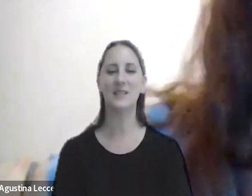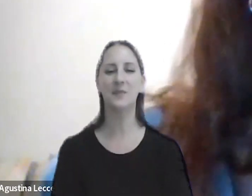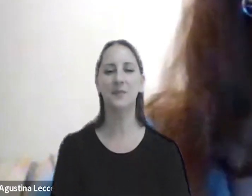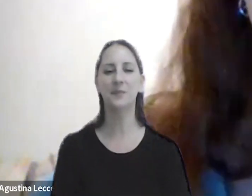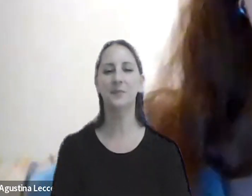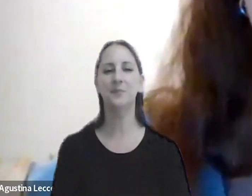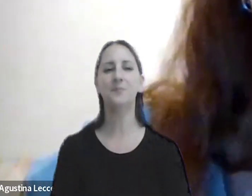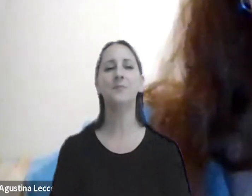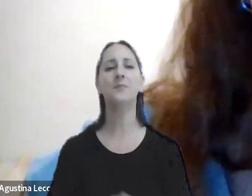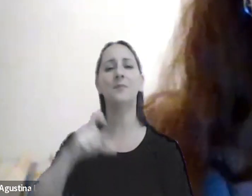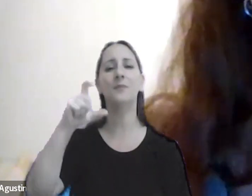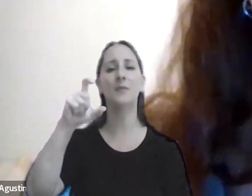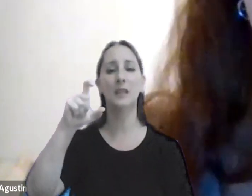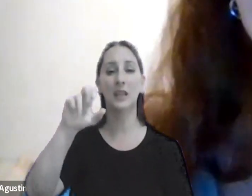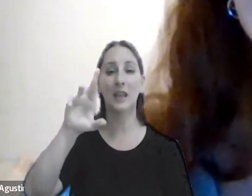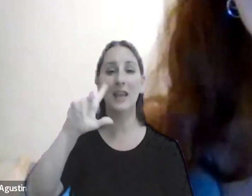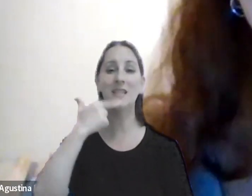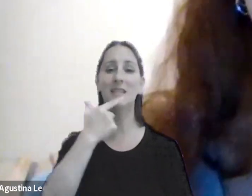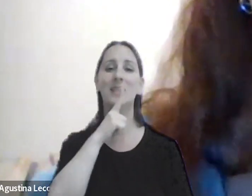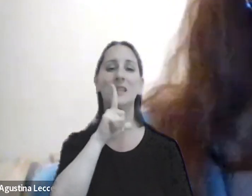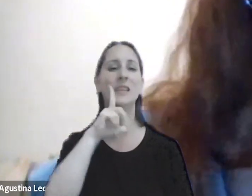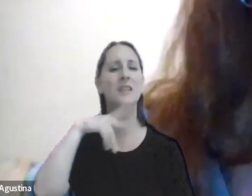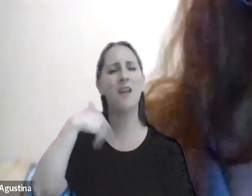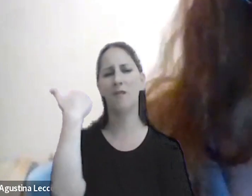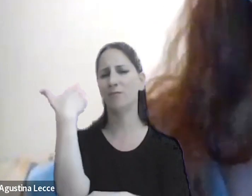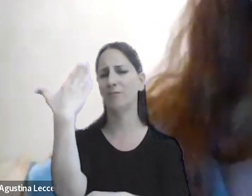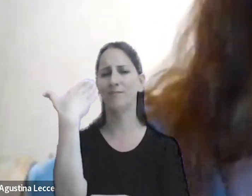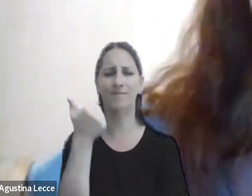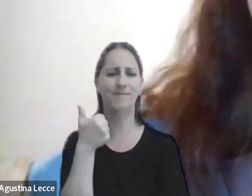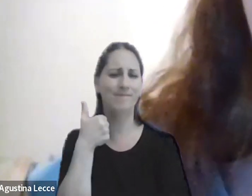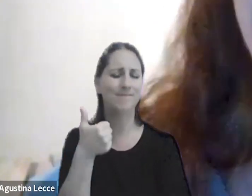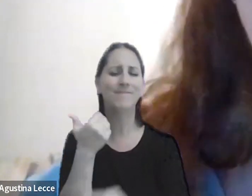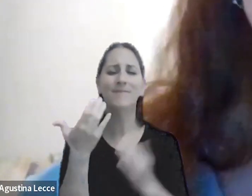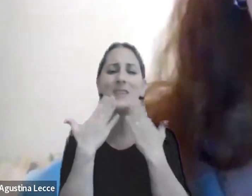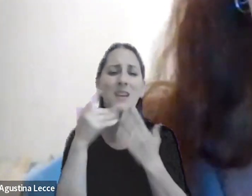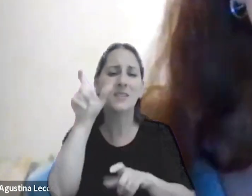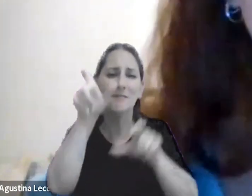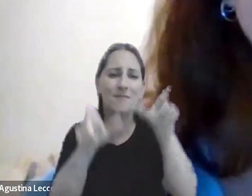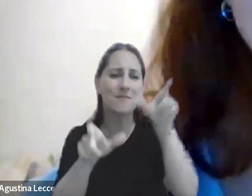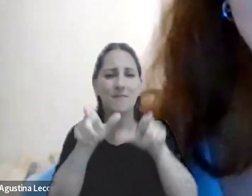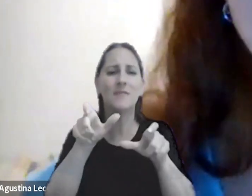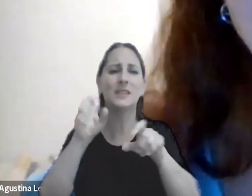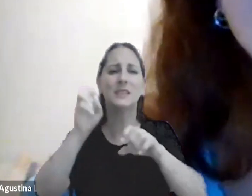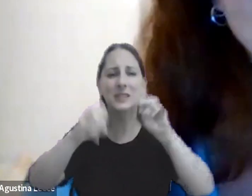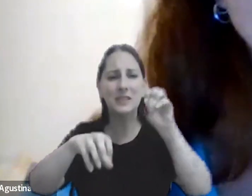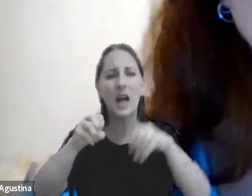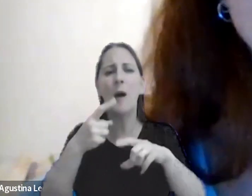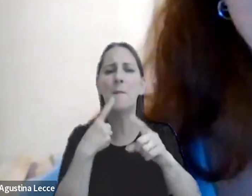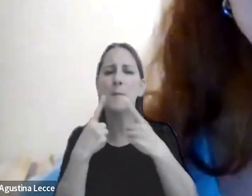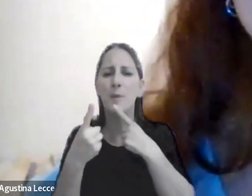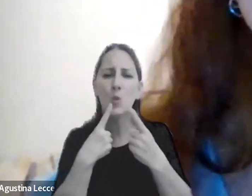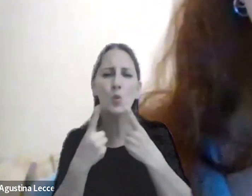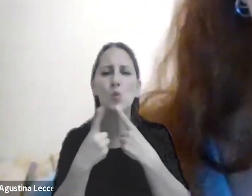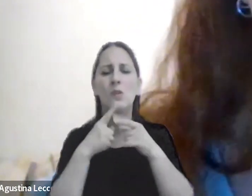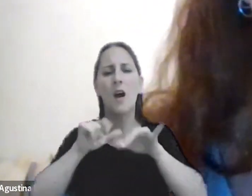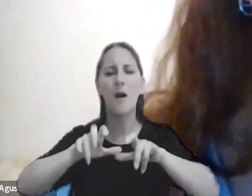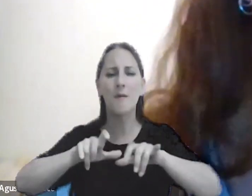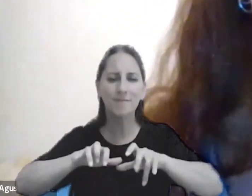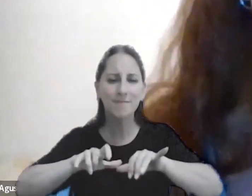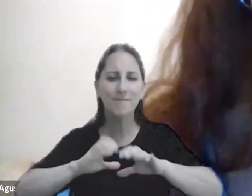Cristina como siempre maravillosa excelente ahí gracias a todos por estar ahí por consultar por escribir sus preguntas